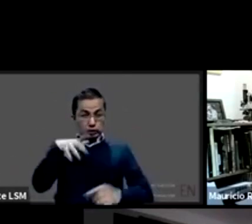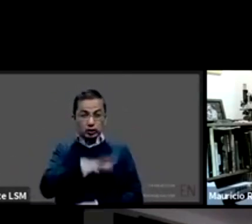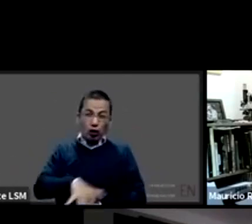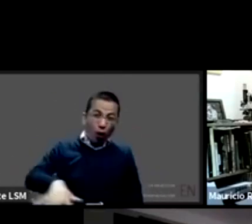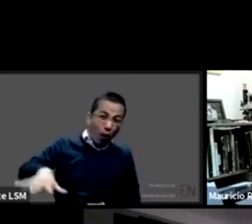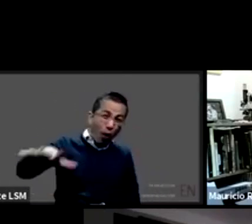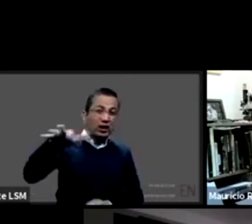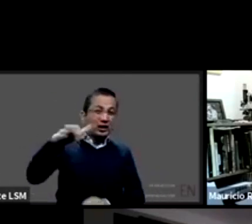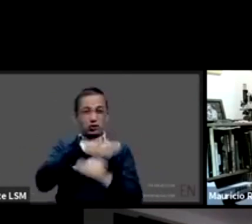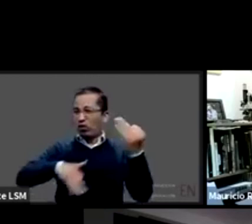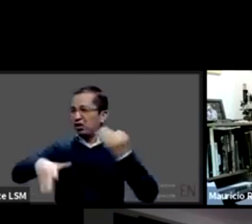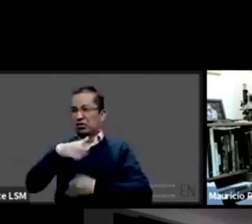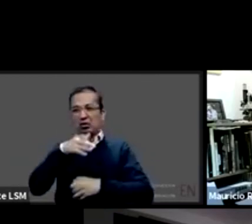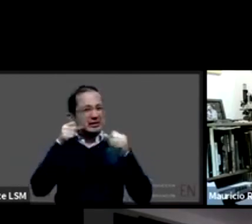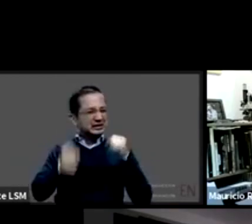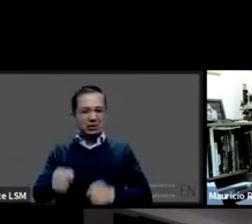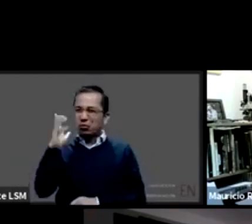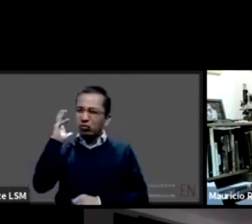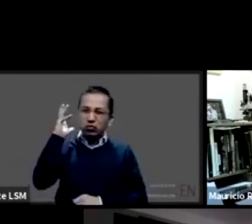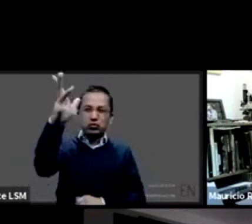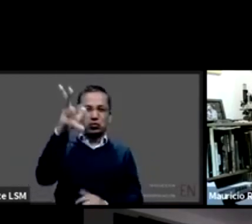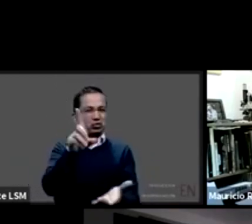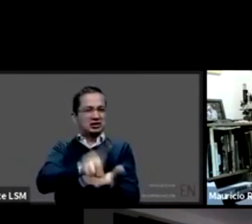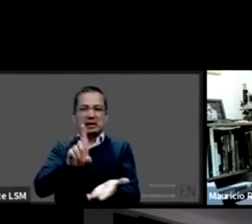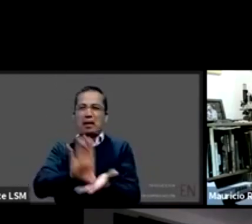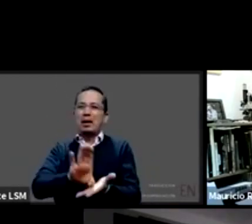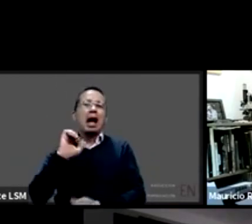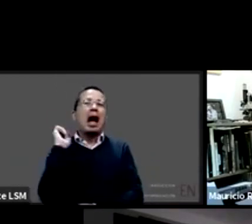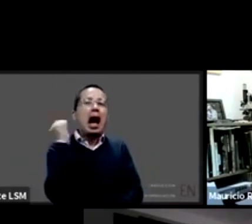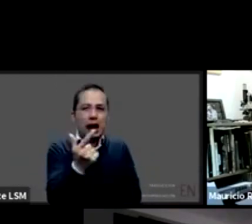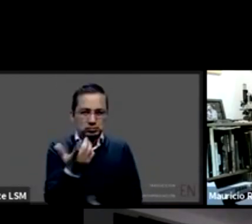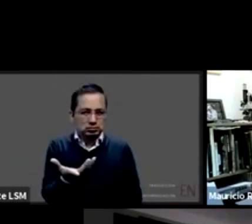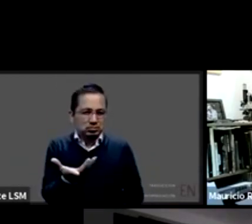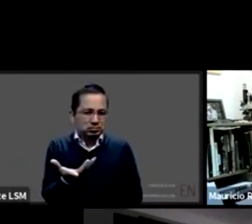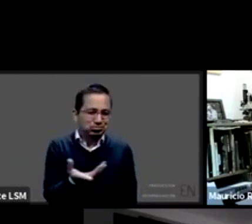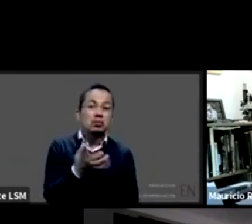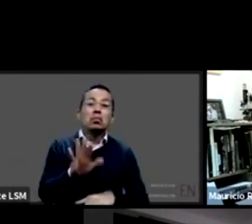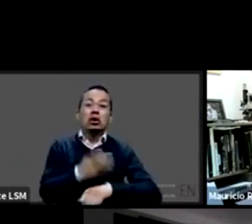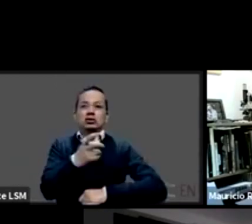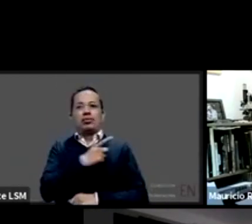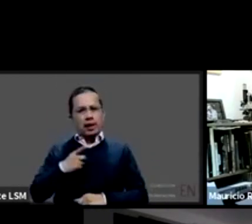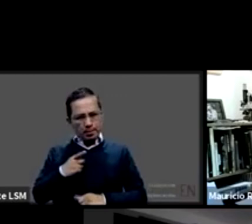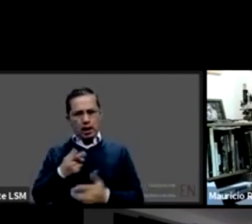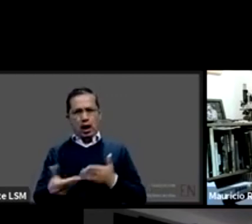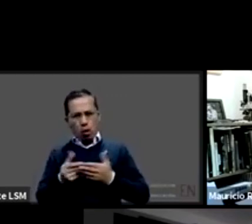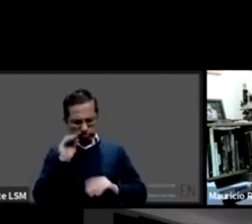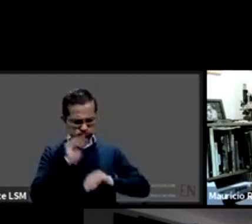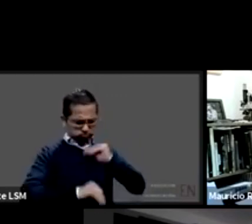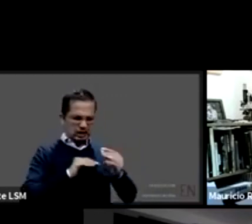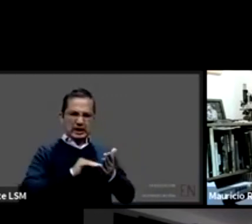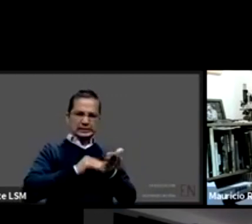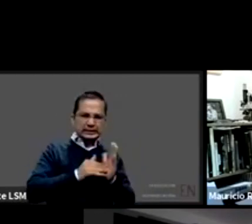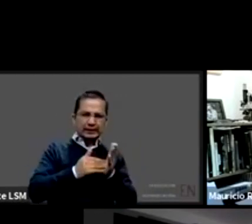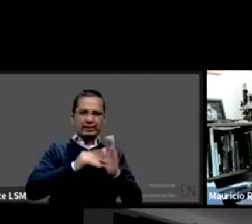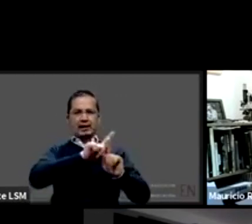lo que necesitamos al menos en materia de servicios de salud una estrategia nacional de servicios incluyentes e inclusivos para